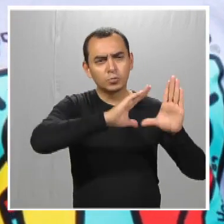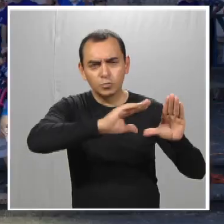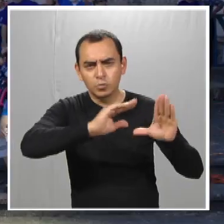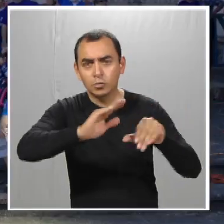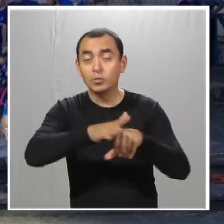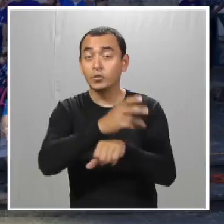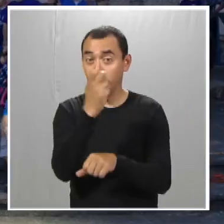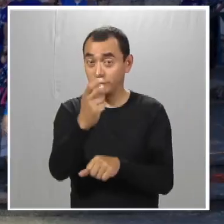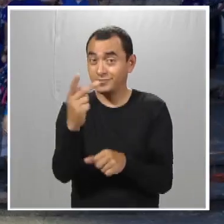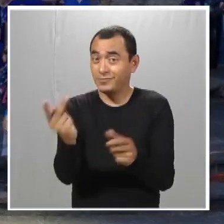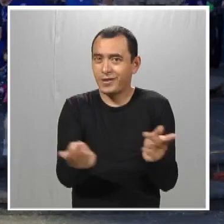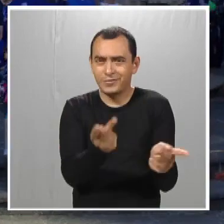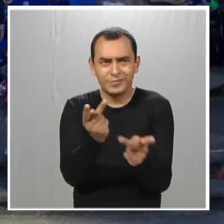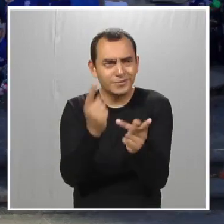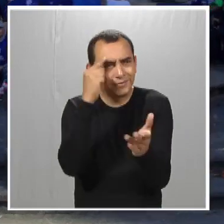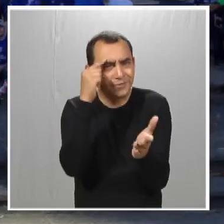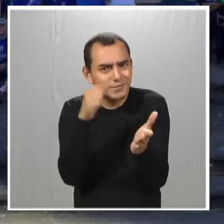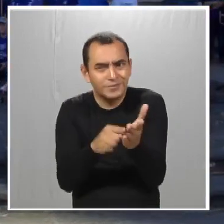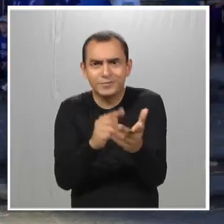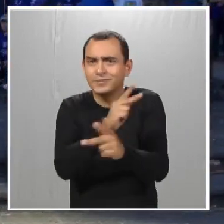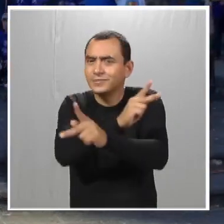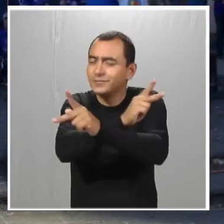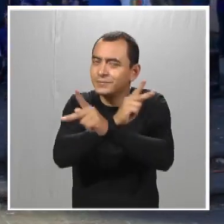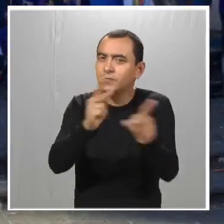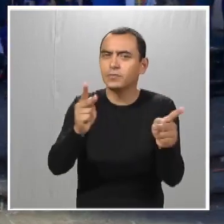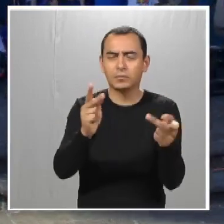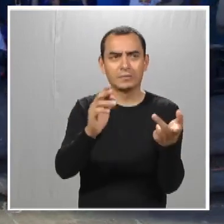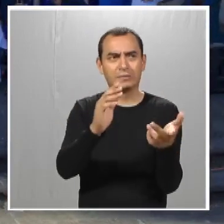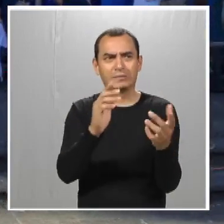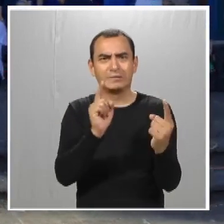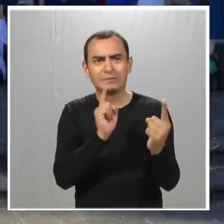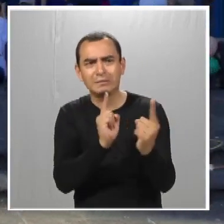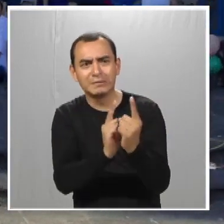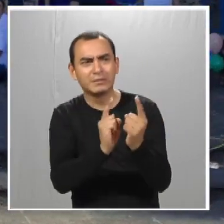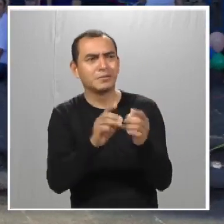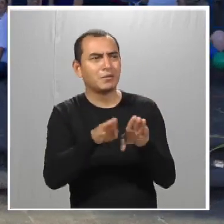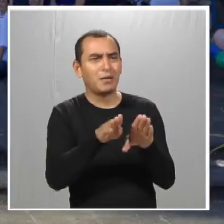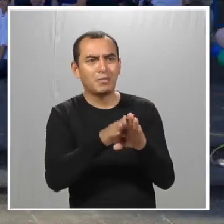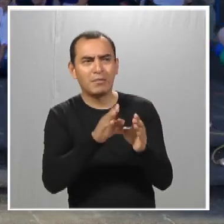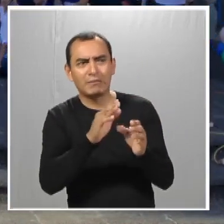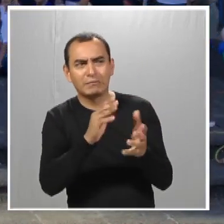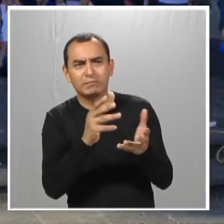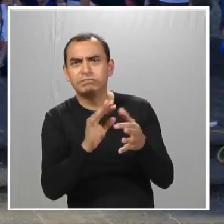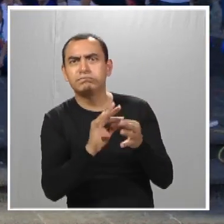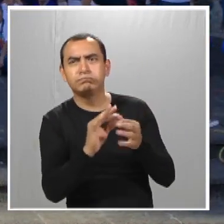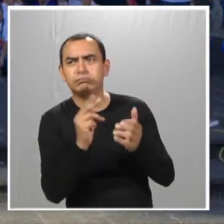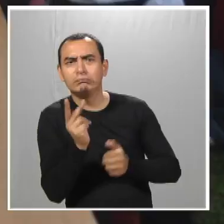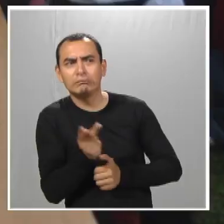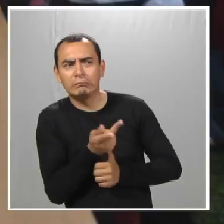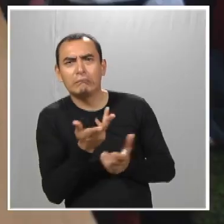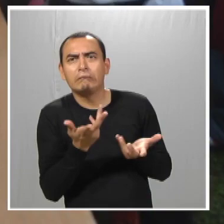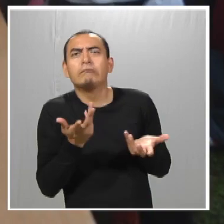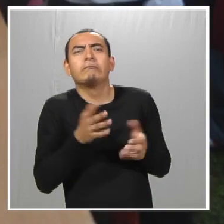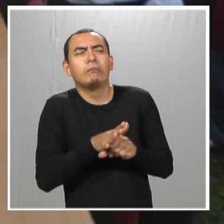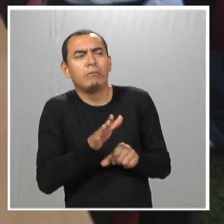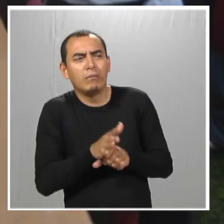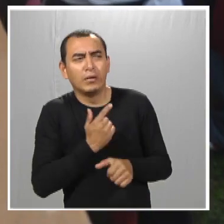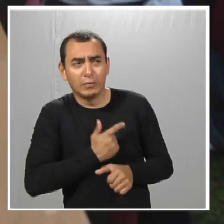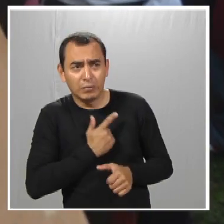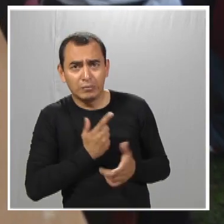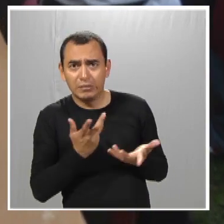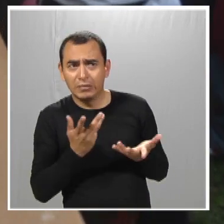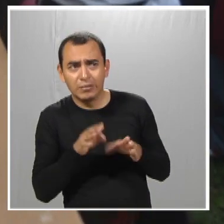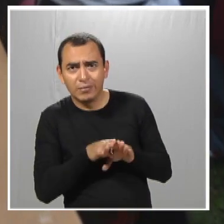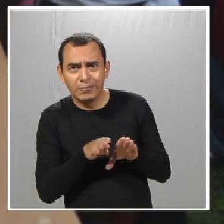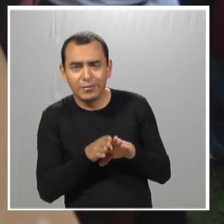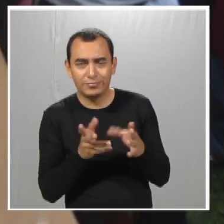esa es la pregunta yo creo que de todos los jóvenes y cómo le ¿Cómo le hago? Ajá, ¿qué le digo? ¿Qué le va a gustar, no? Y